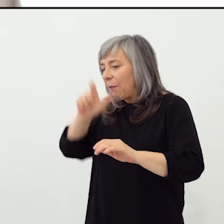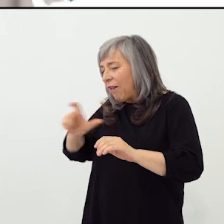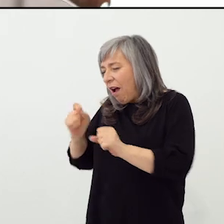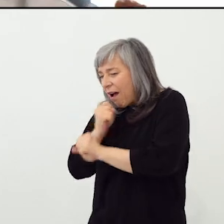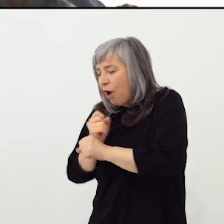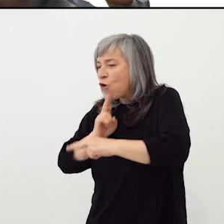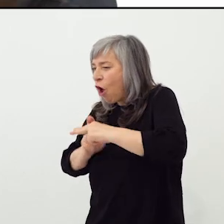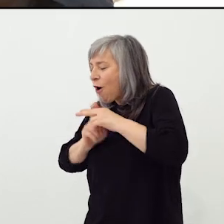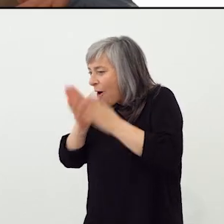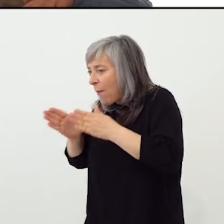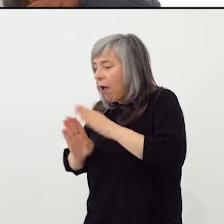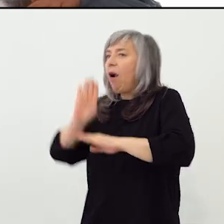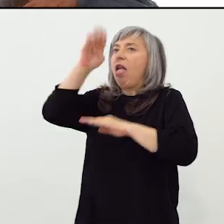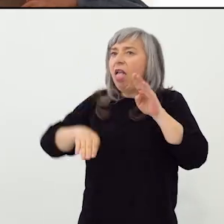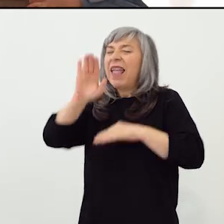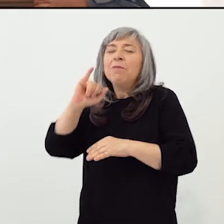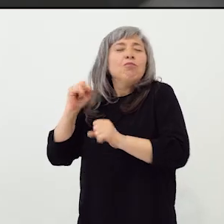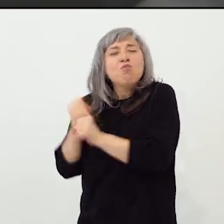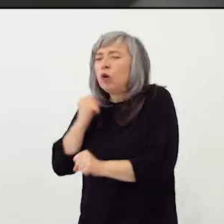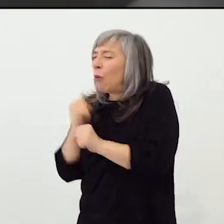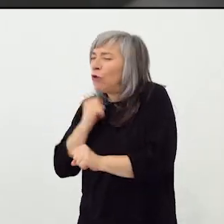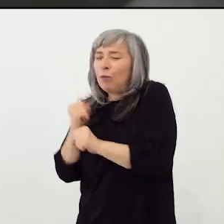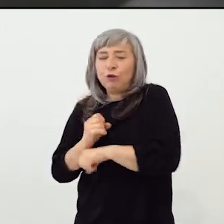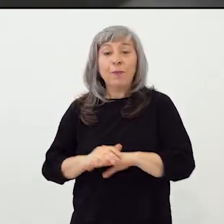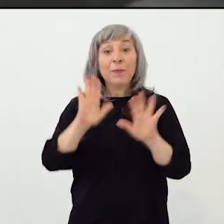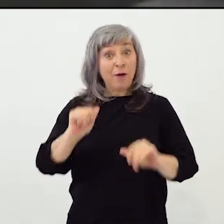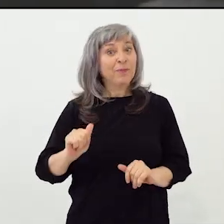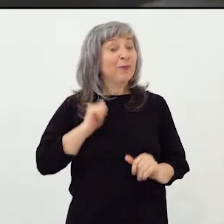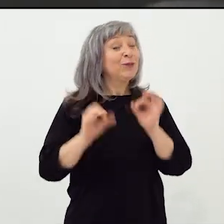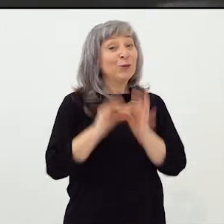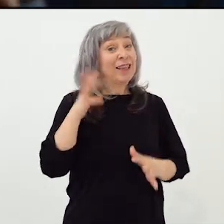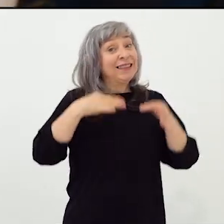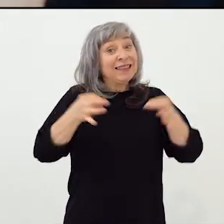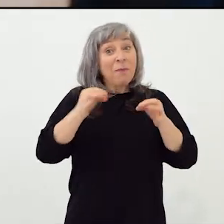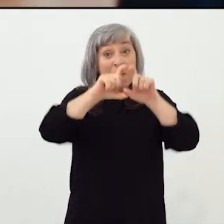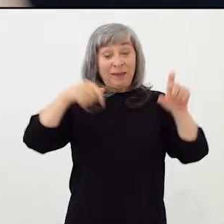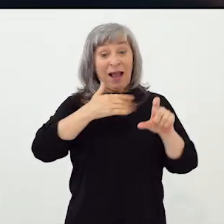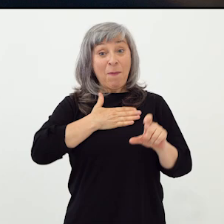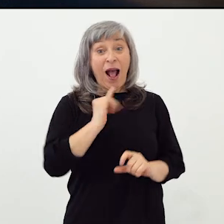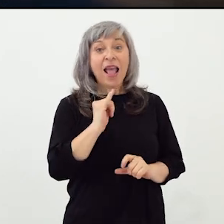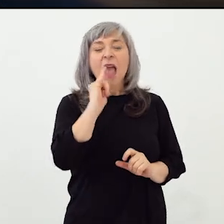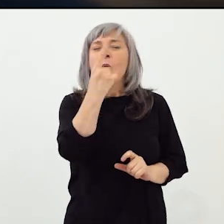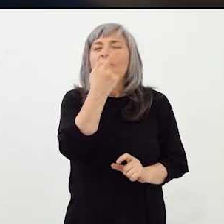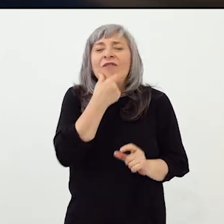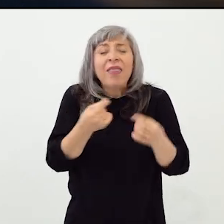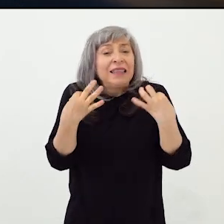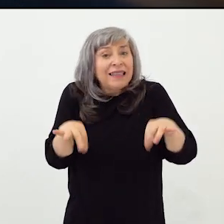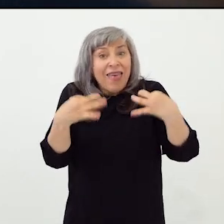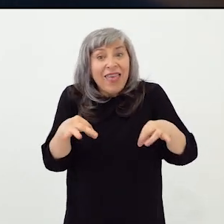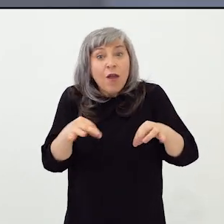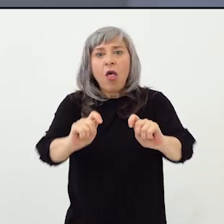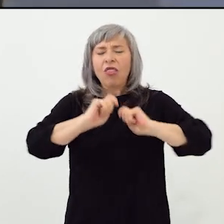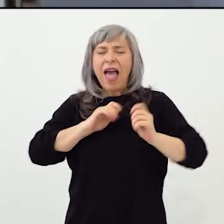apellidos, con altos y bajos, y con mucho, mucho trabajo. Afortunadamente, cuando tienes una empresa, hay algo mucho más